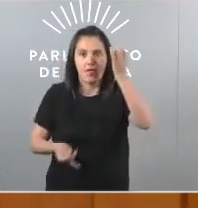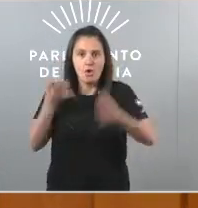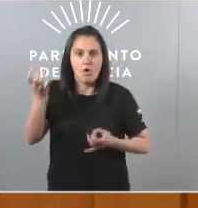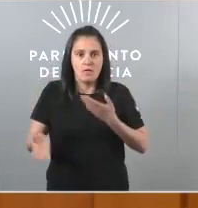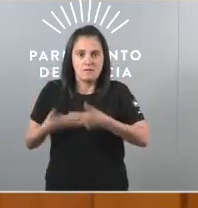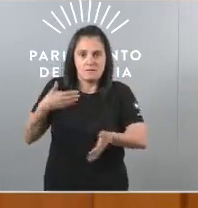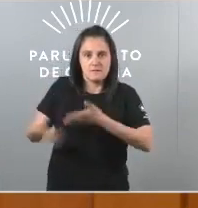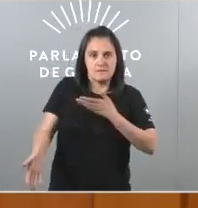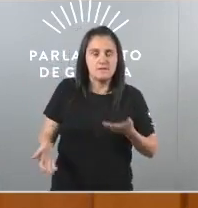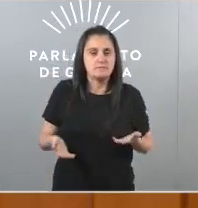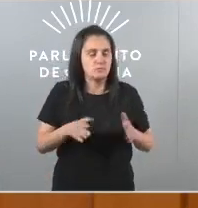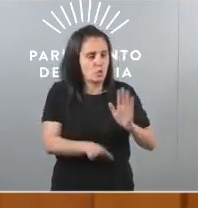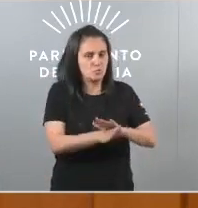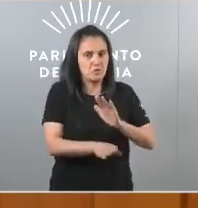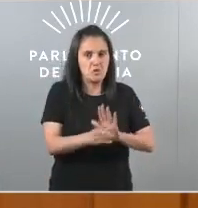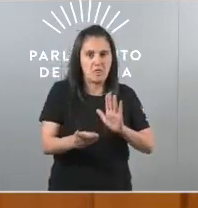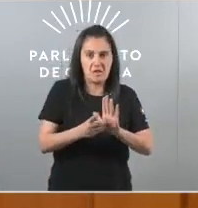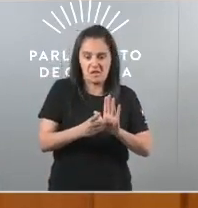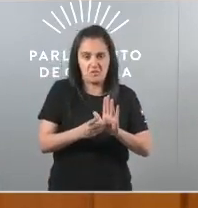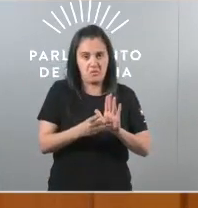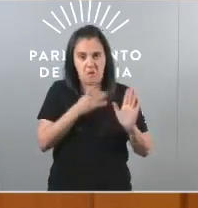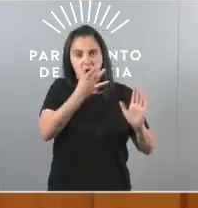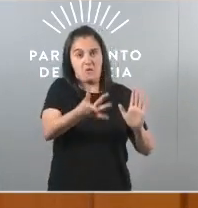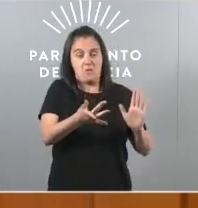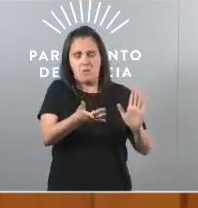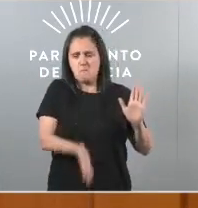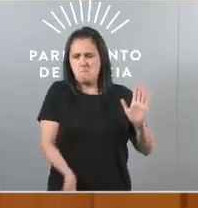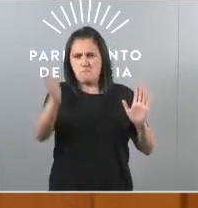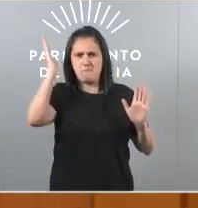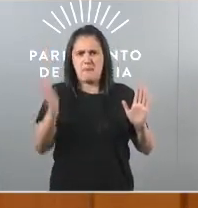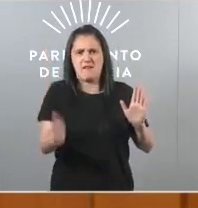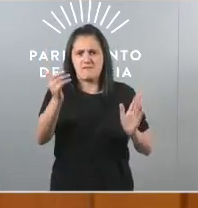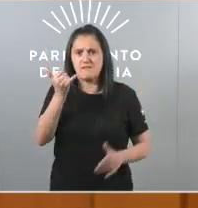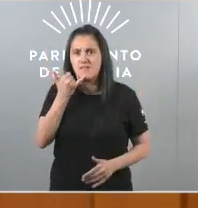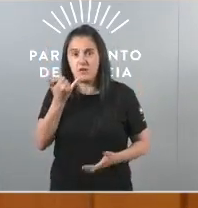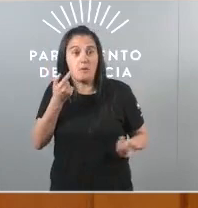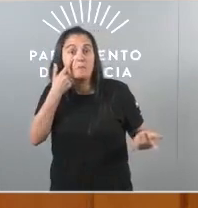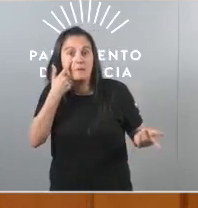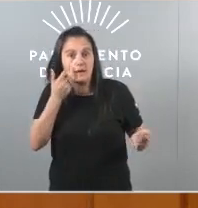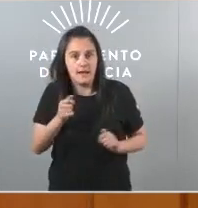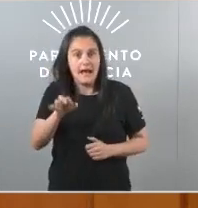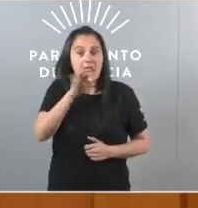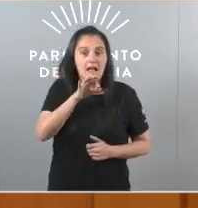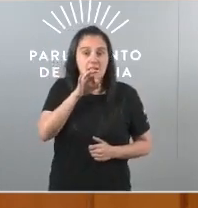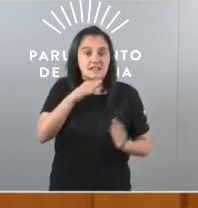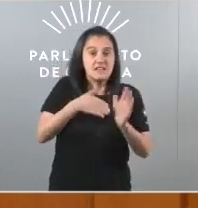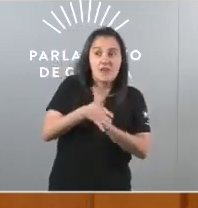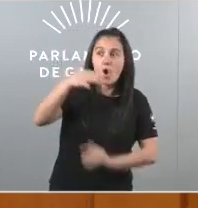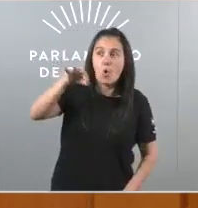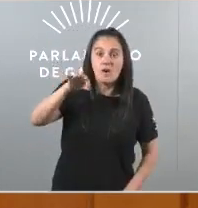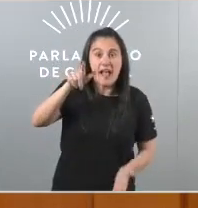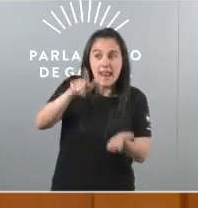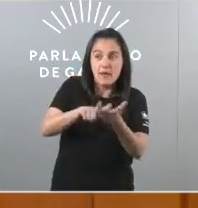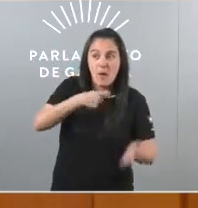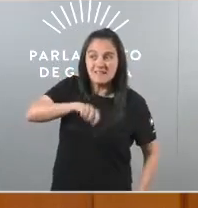mantén o decreto da vergoña que é letal para o noso idioma fíxense o galego é a única lingua de